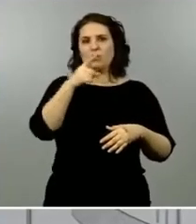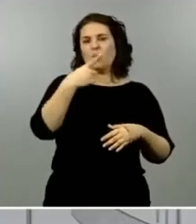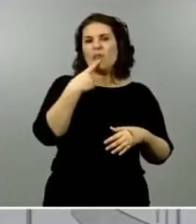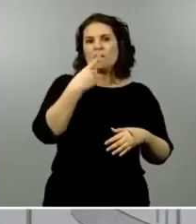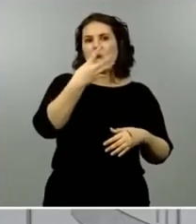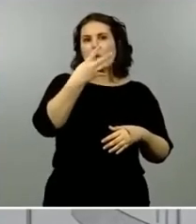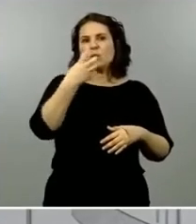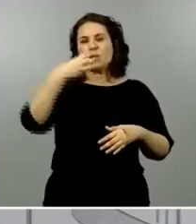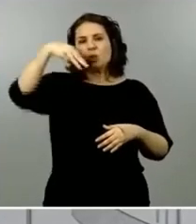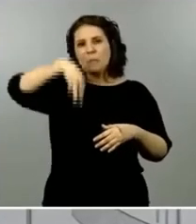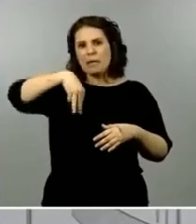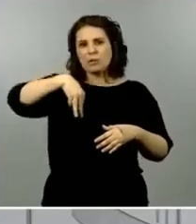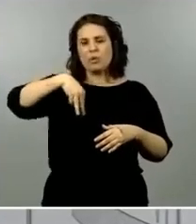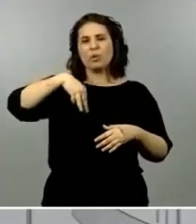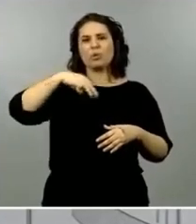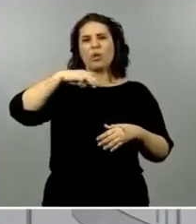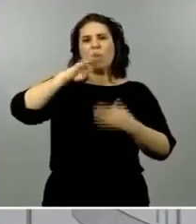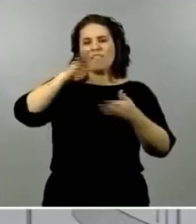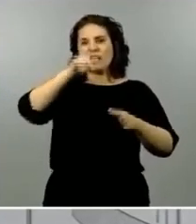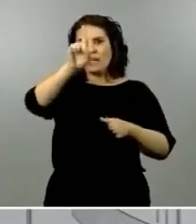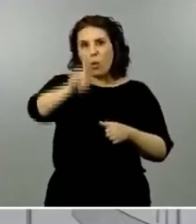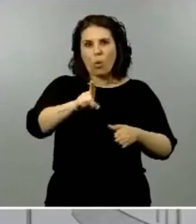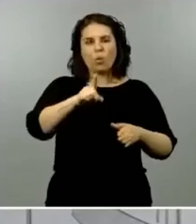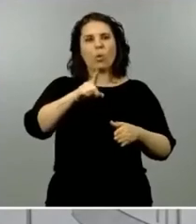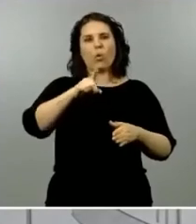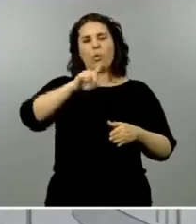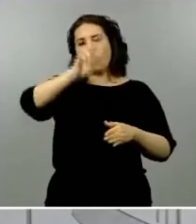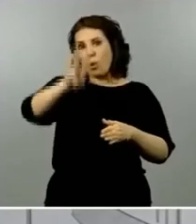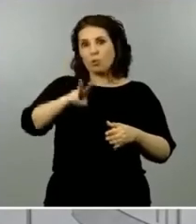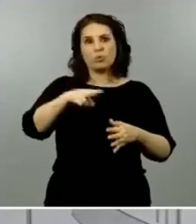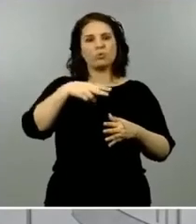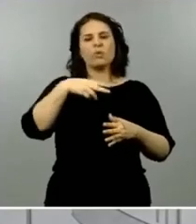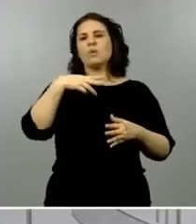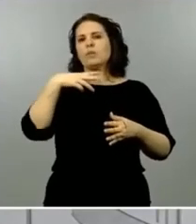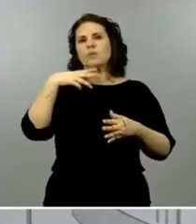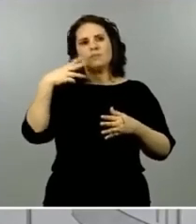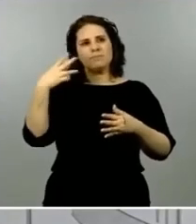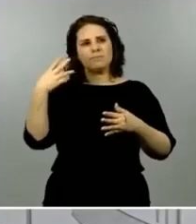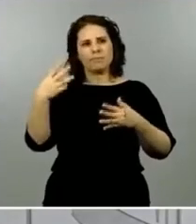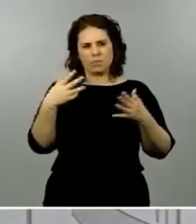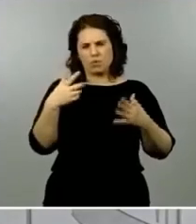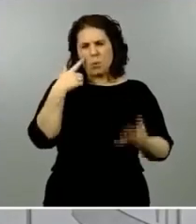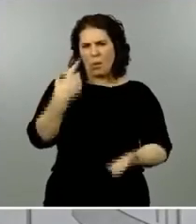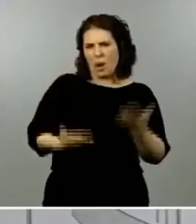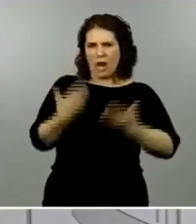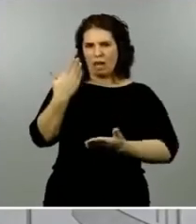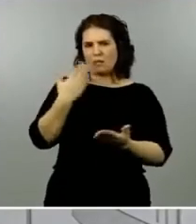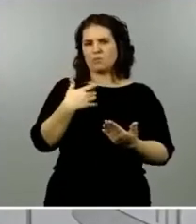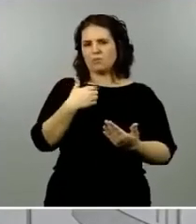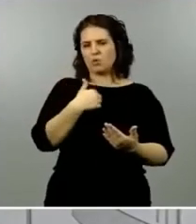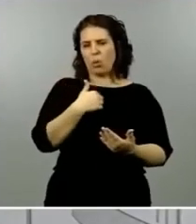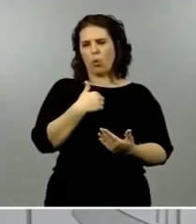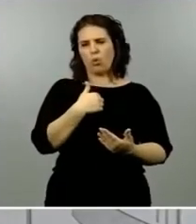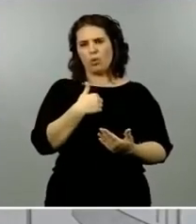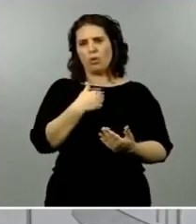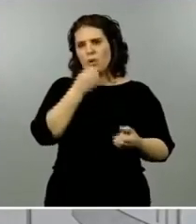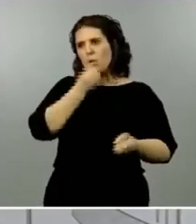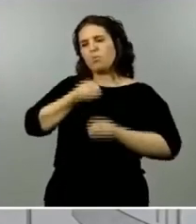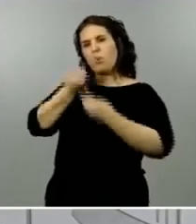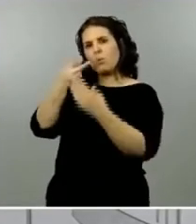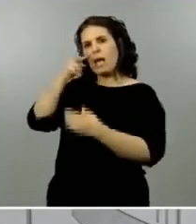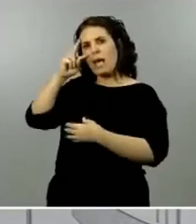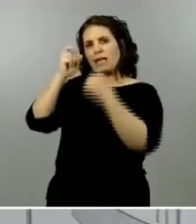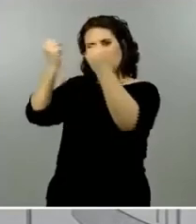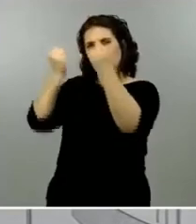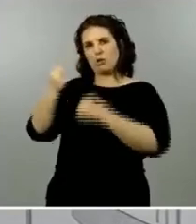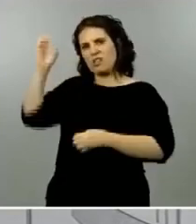pues la vamos a estudiar lo voy a dar digamos voy a trasladarlo a los expertos a los científicos que son los que nos